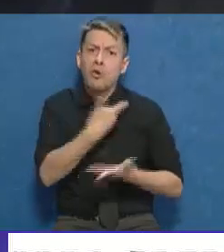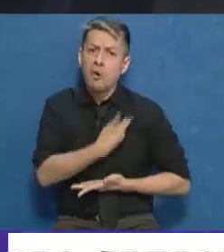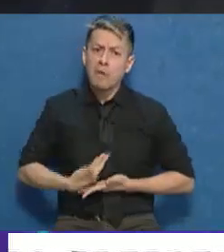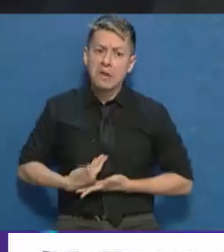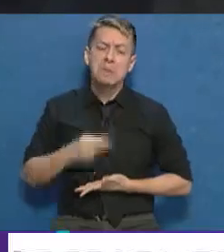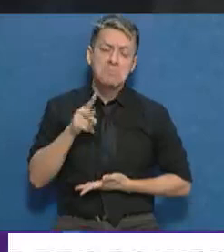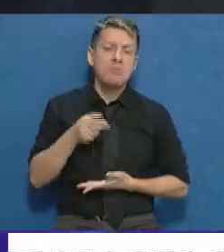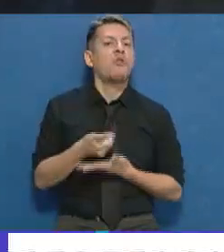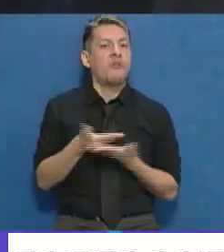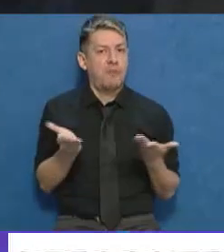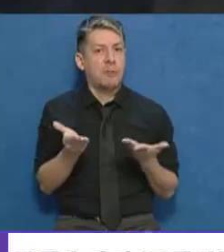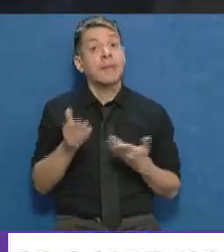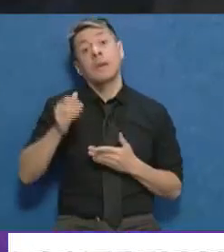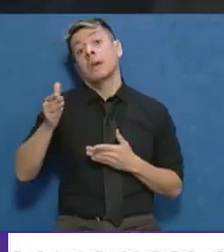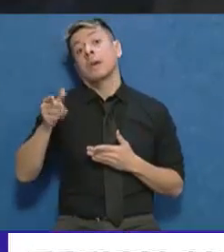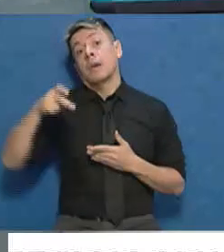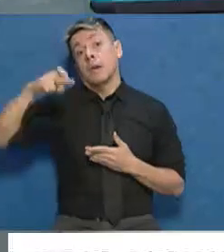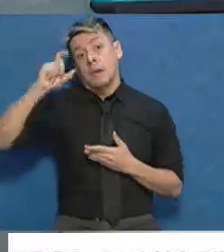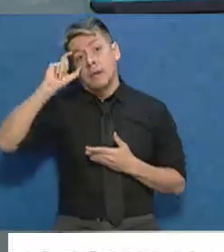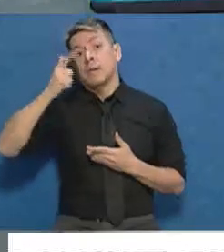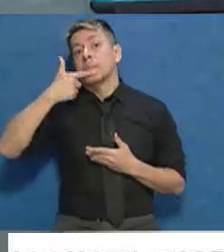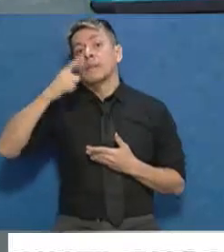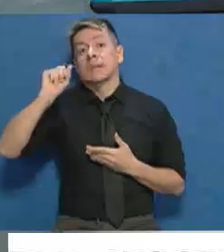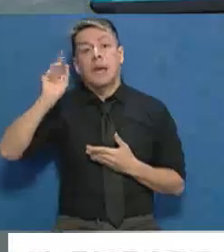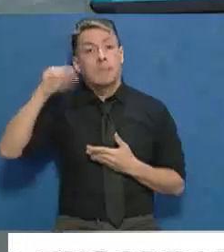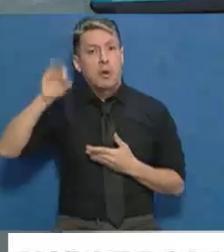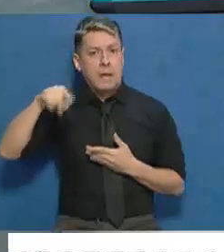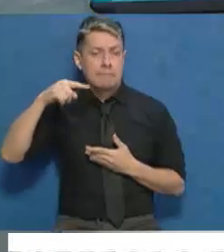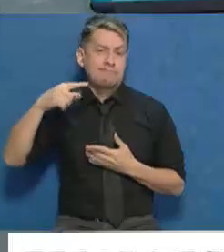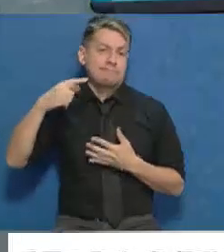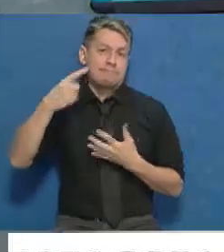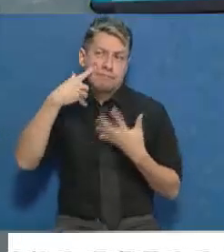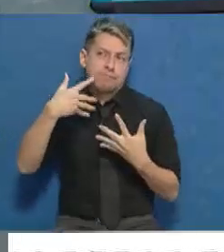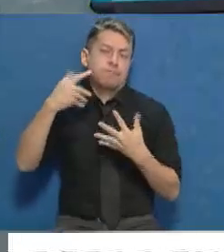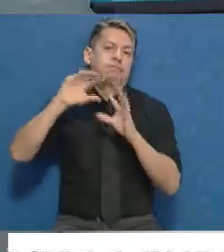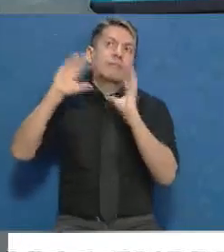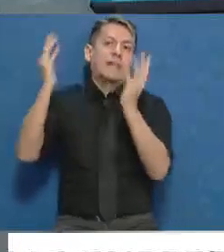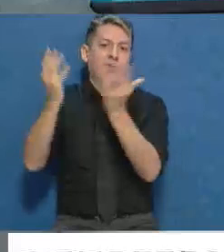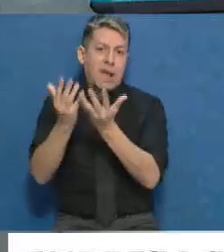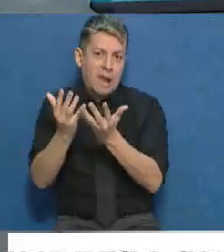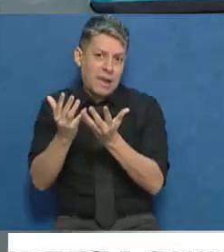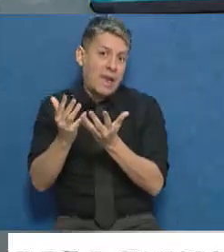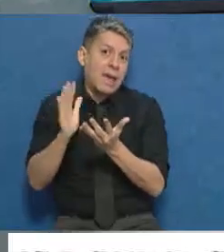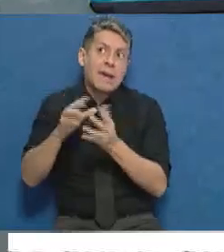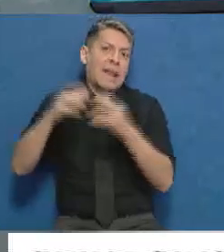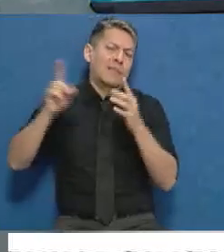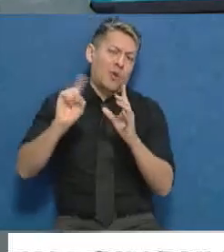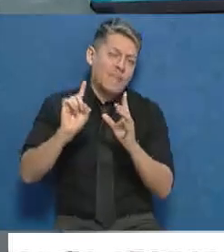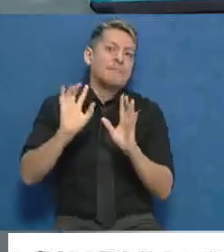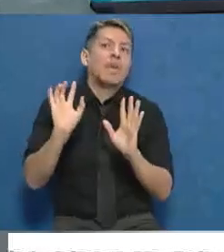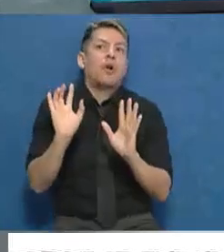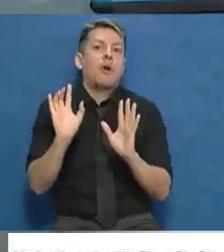está conforme. Bueno, Pescarmona tiene trayectoria internacional. Por eso. En centrales de estas características, quizás no de esta magnitud, pero sí